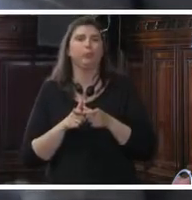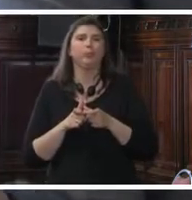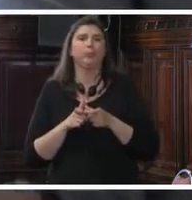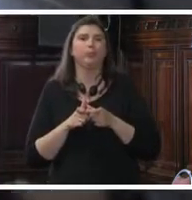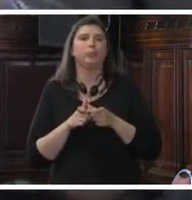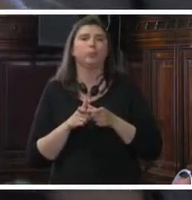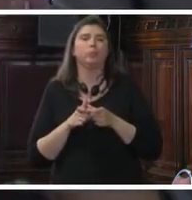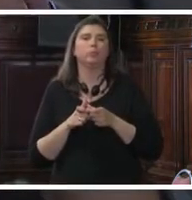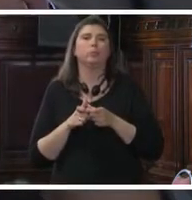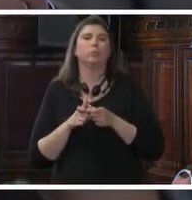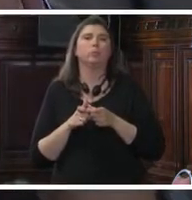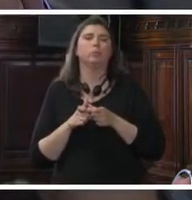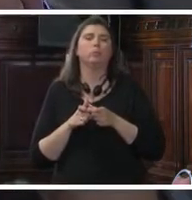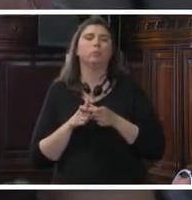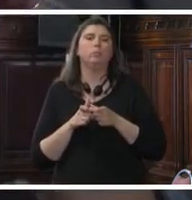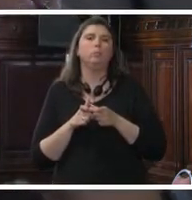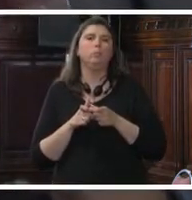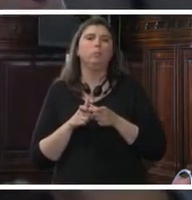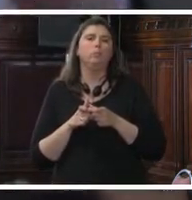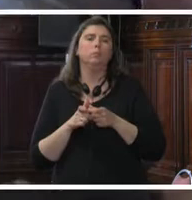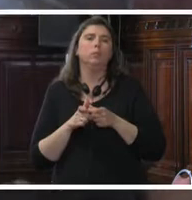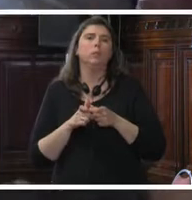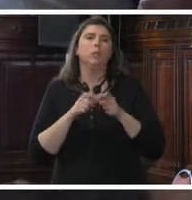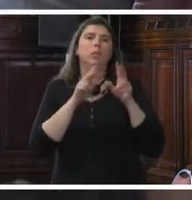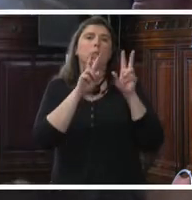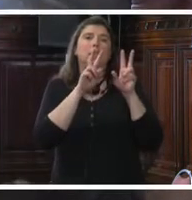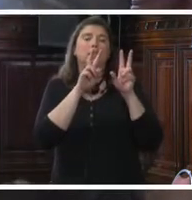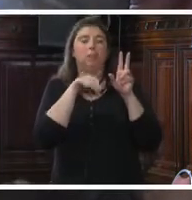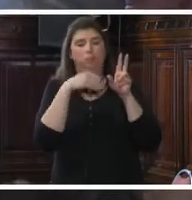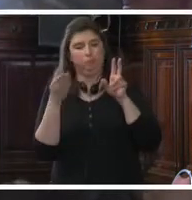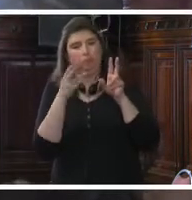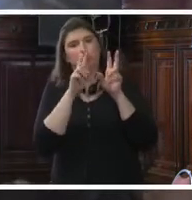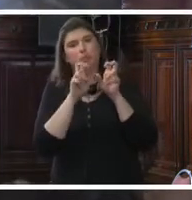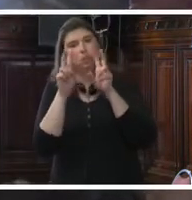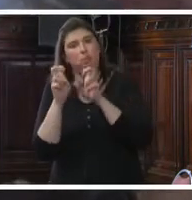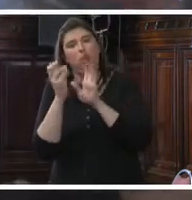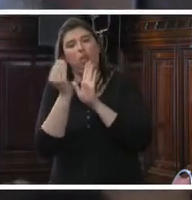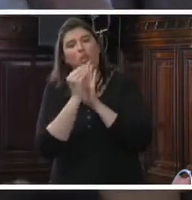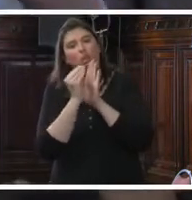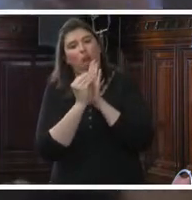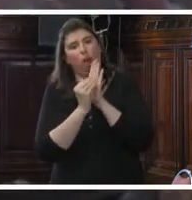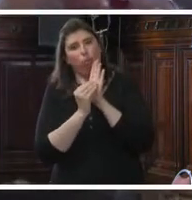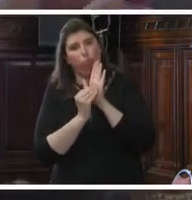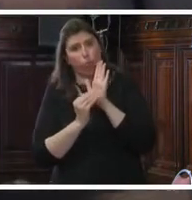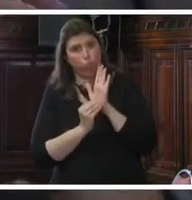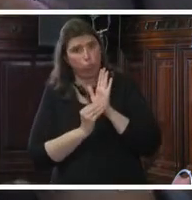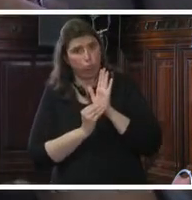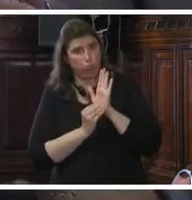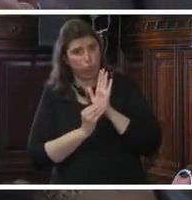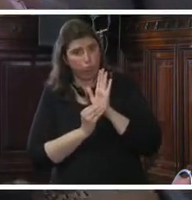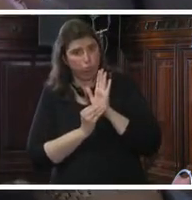El tema de los datos, es una gran